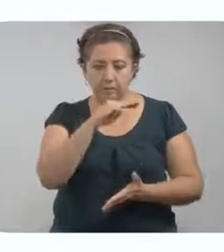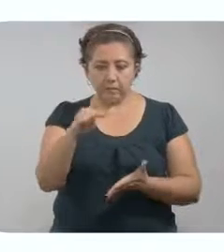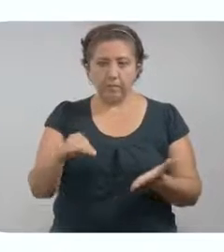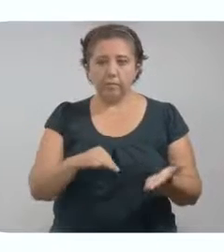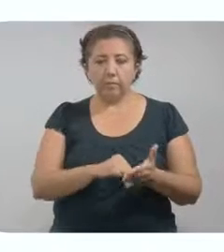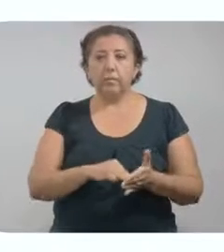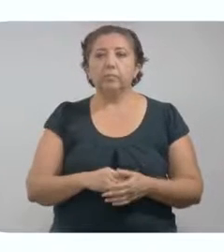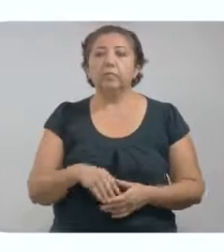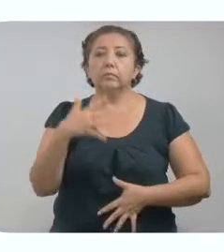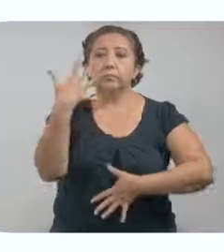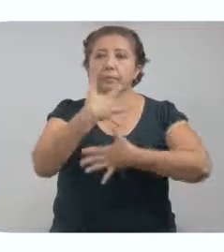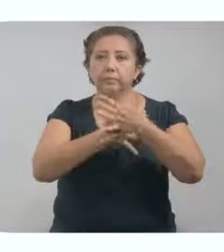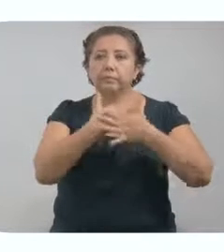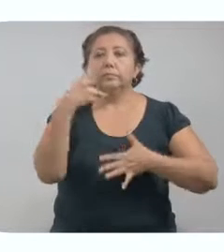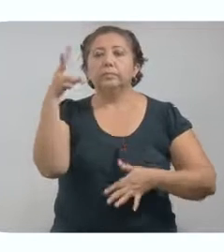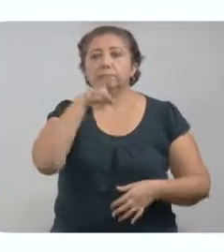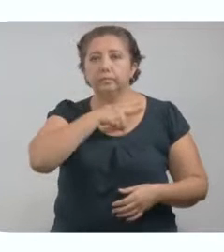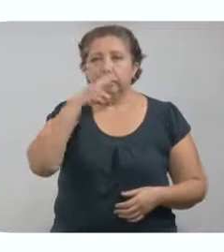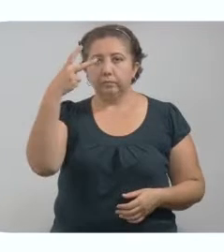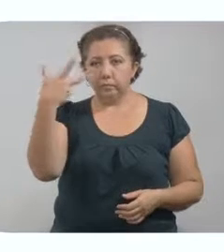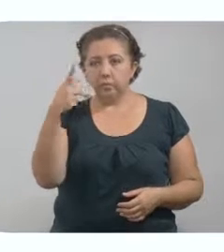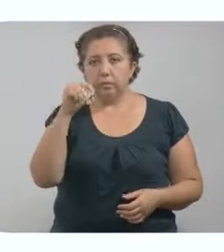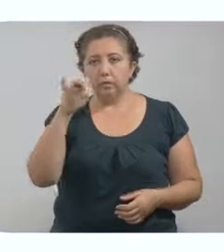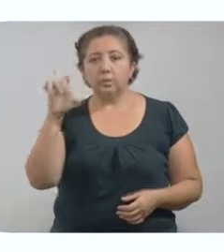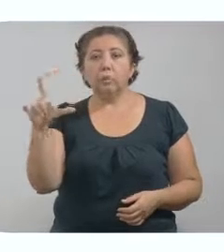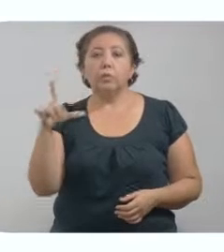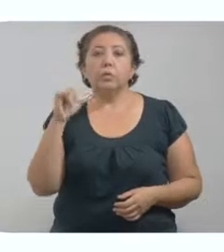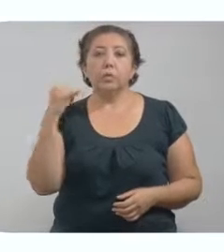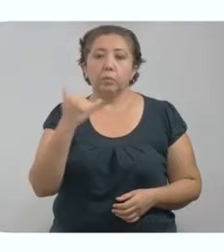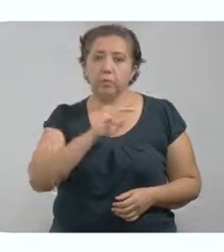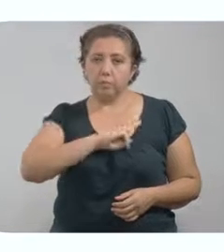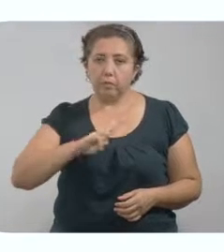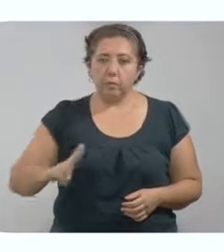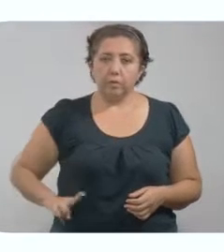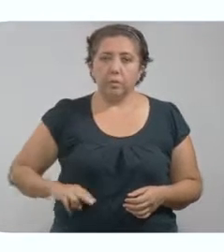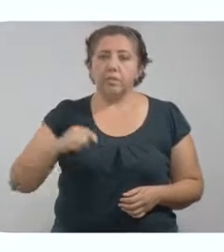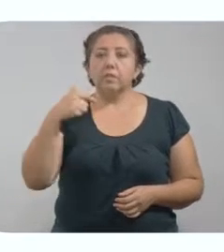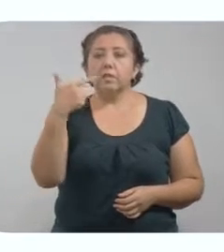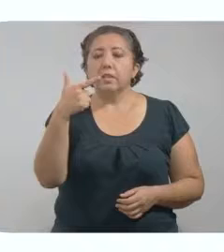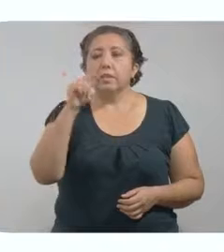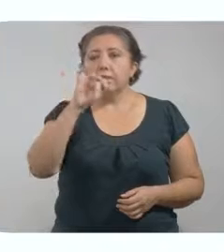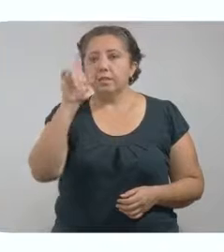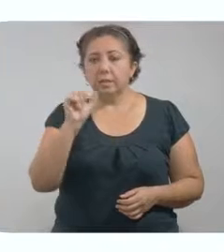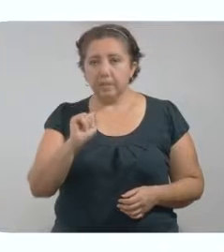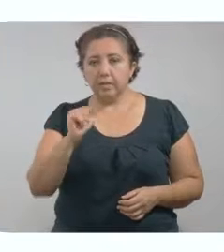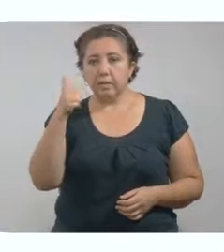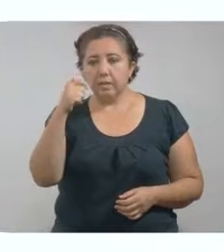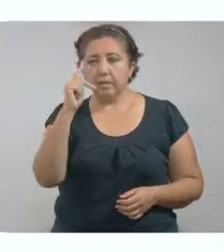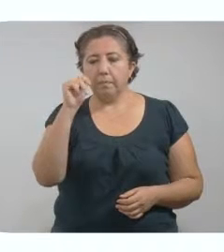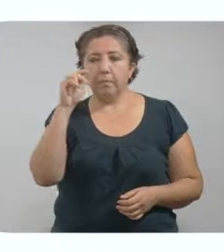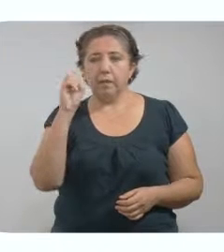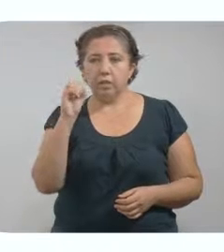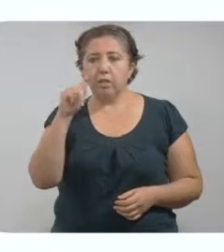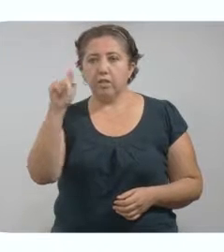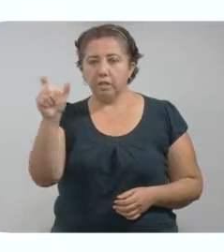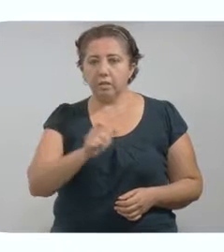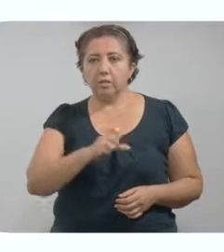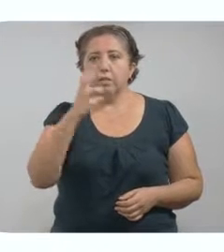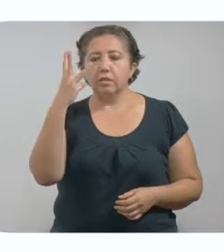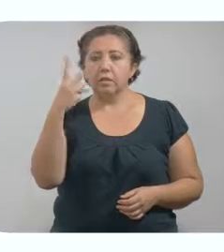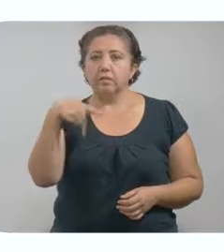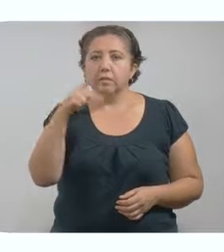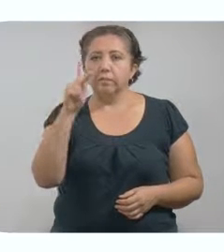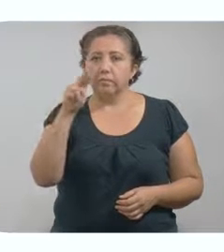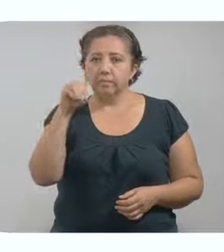son de Mérida, 15 de Valladolid, 8 en Ticul y Humán, 7 en Ticimín, 6 en Peto y Tecach, 3 en